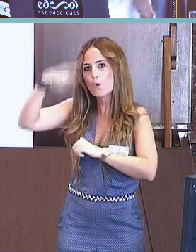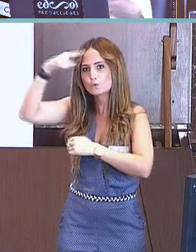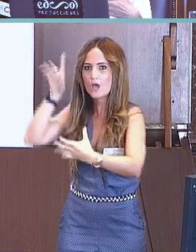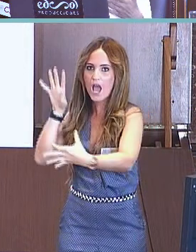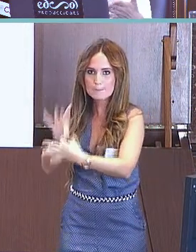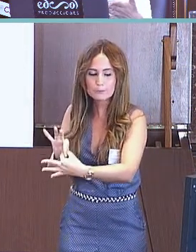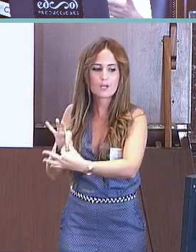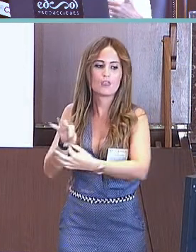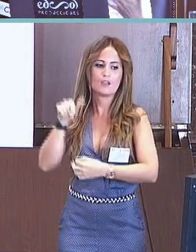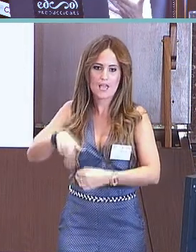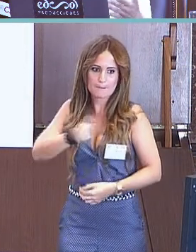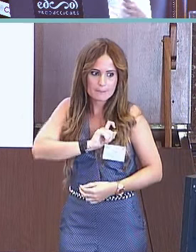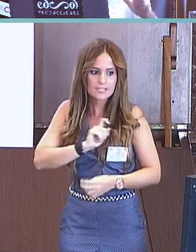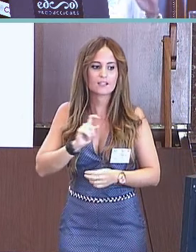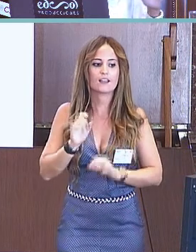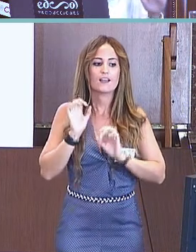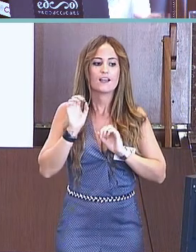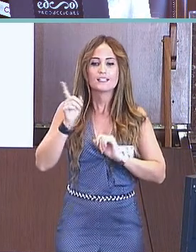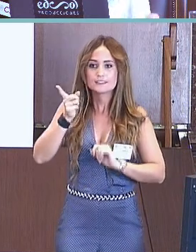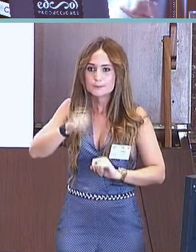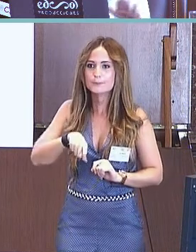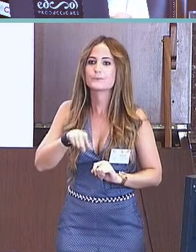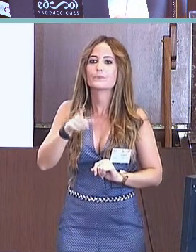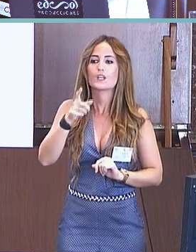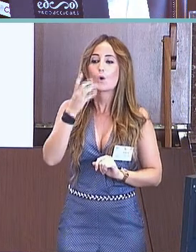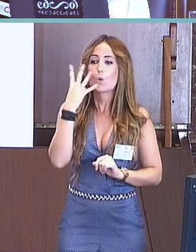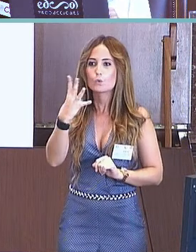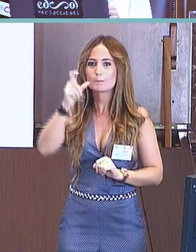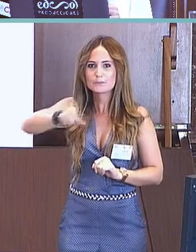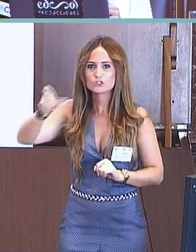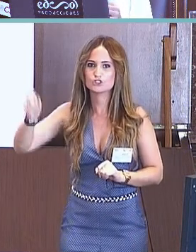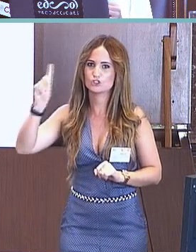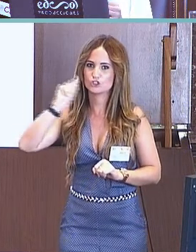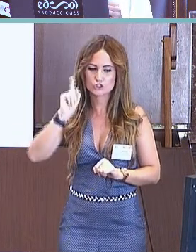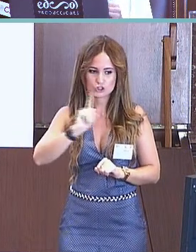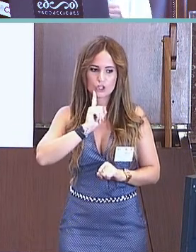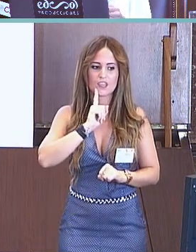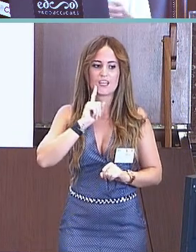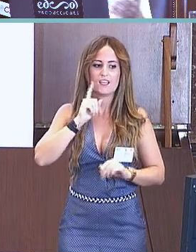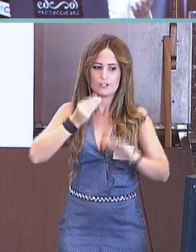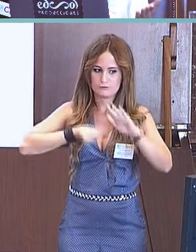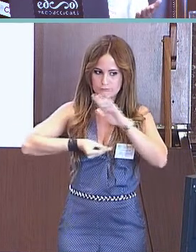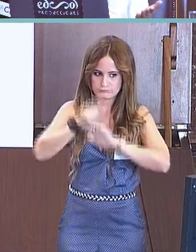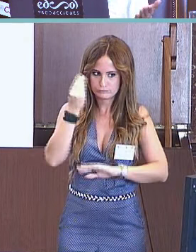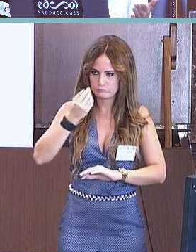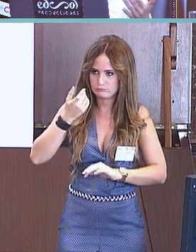comunicativo de los niños de ocho a treinta y seis meses. Es un cuestionario que